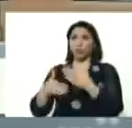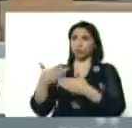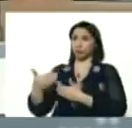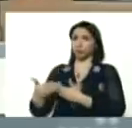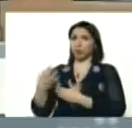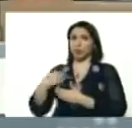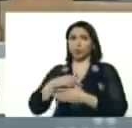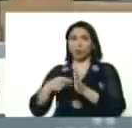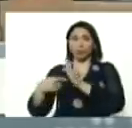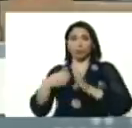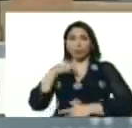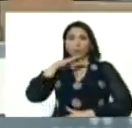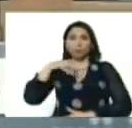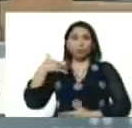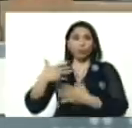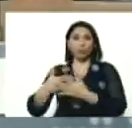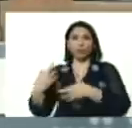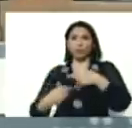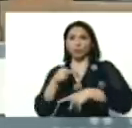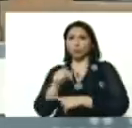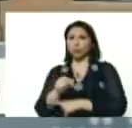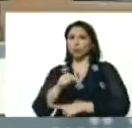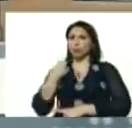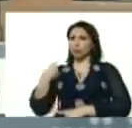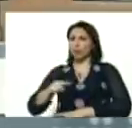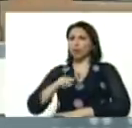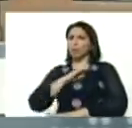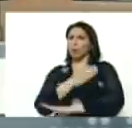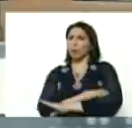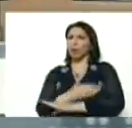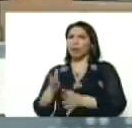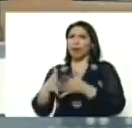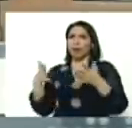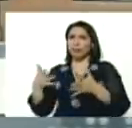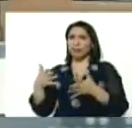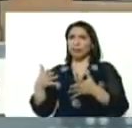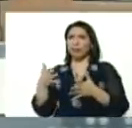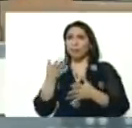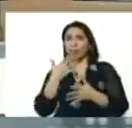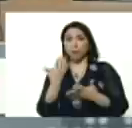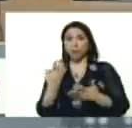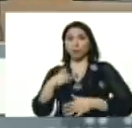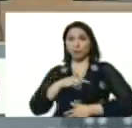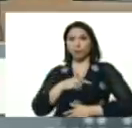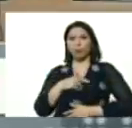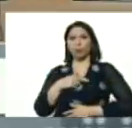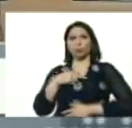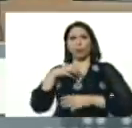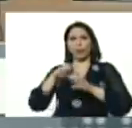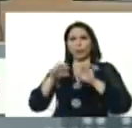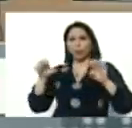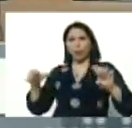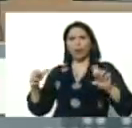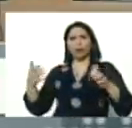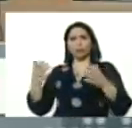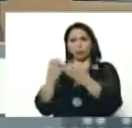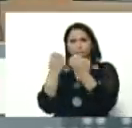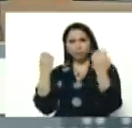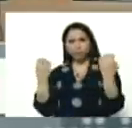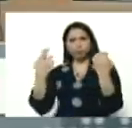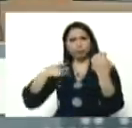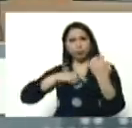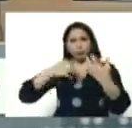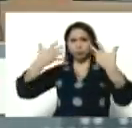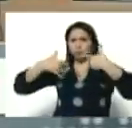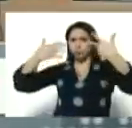lo ha demostrado, la historia, la revolución, tiene un poder muy grande, la crítica y autocrítica, es para educarnos, autoeducarnos, para rectificar,